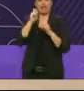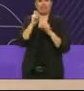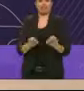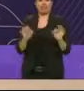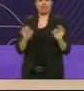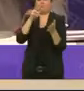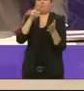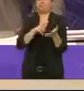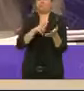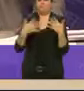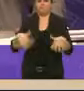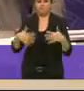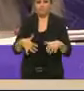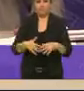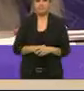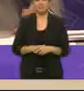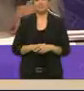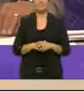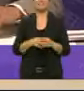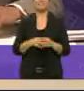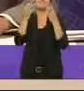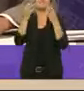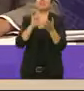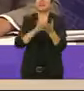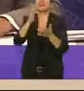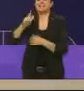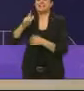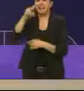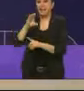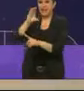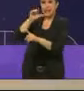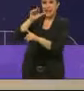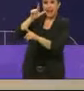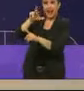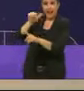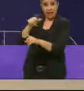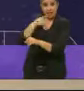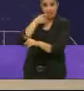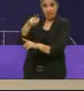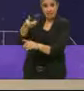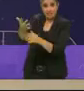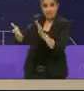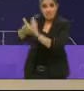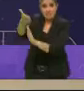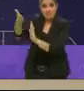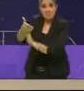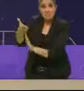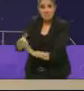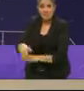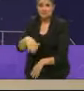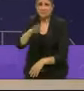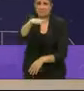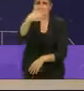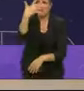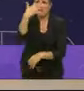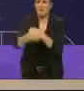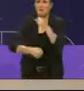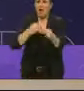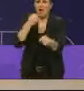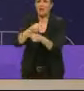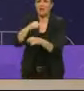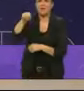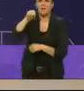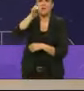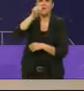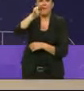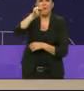Candidato Chakaritsky. Muchas gracias. Qué bueno que Clara dice que lo van a construir porque cinco años y Morena, aunque ya lo